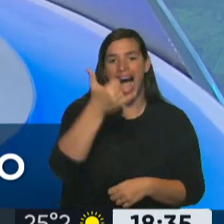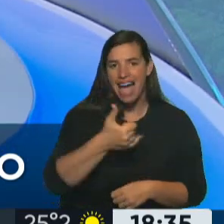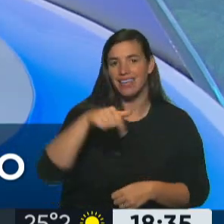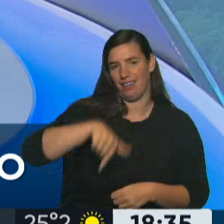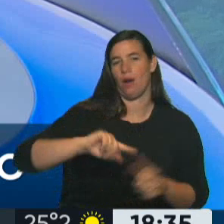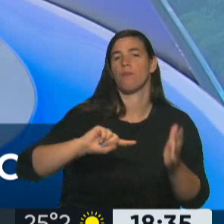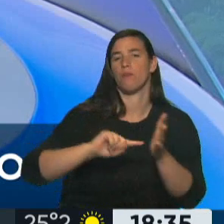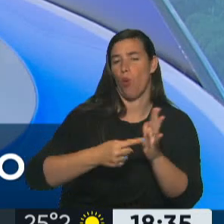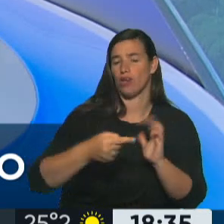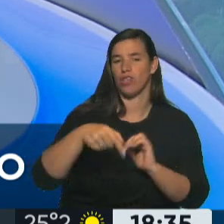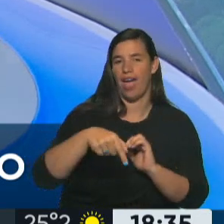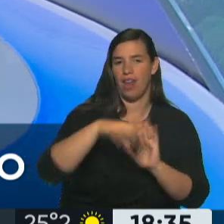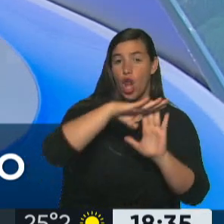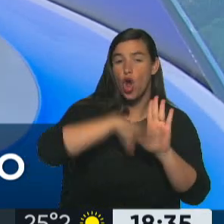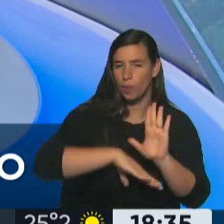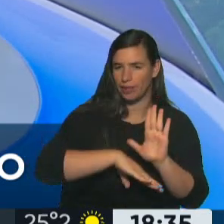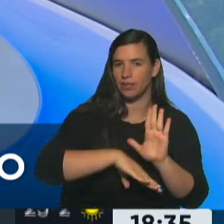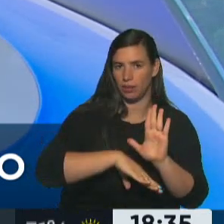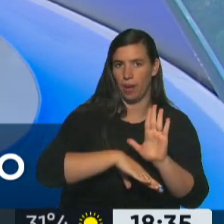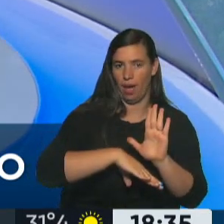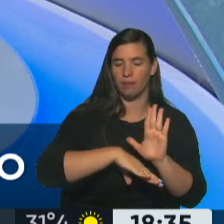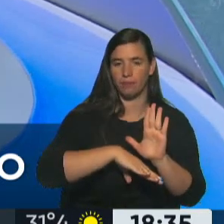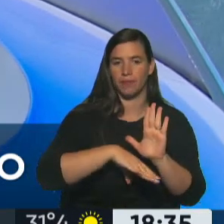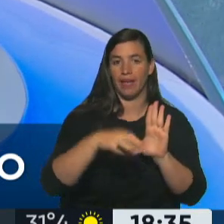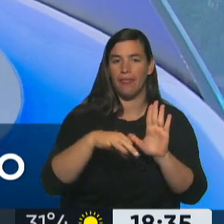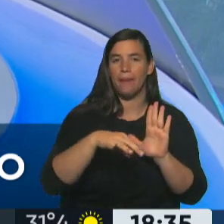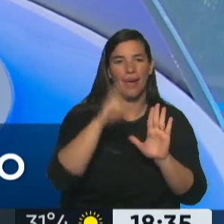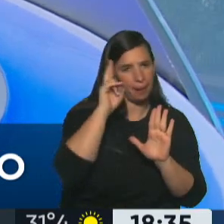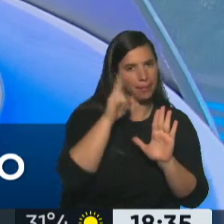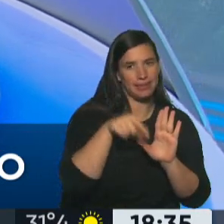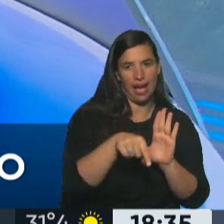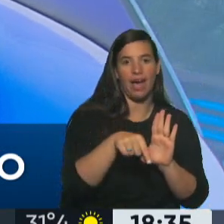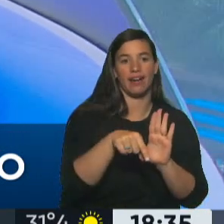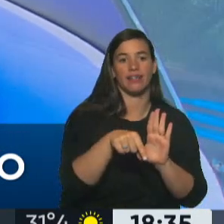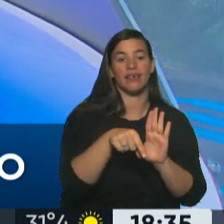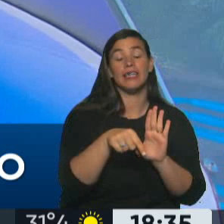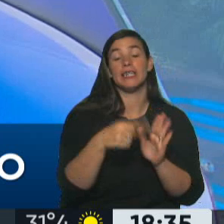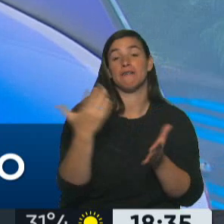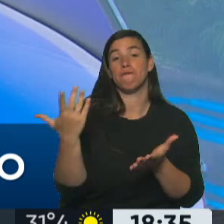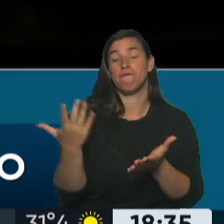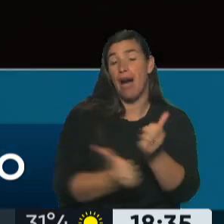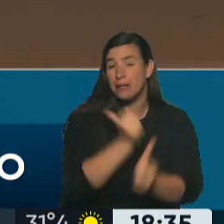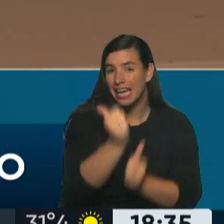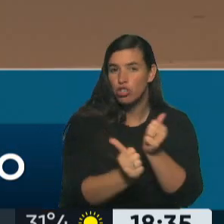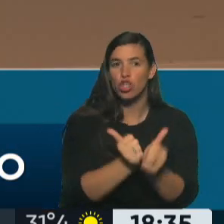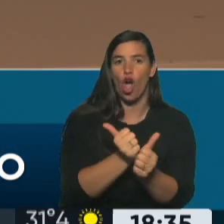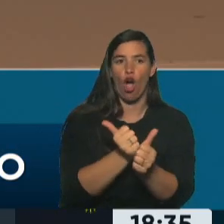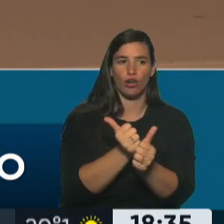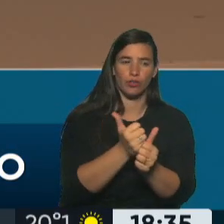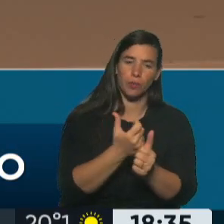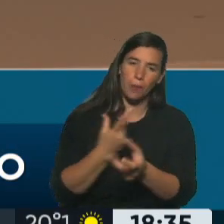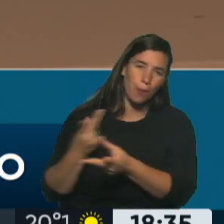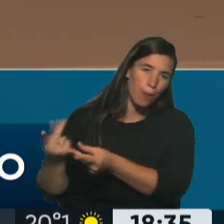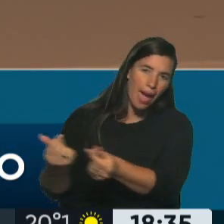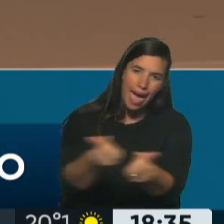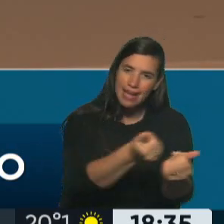Aires, que es una normativa que regula la fabricación, el uso, la comercialización y uso de esta pirotecnia de